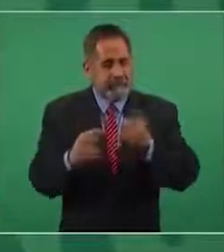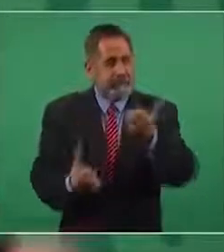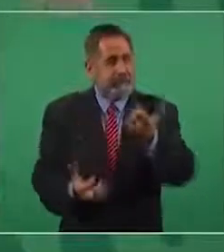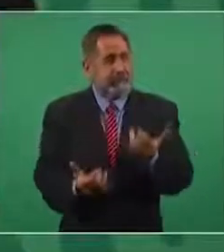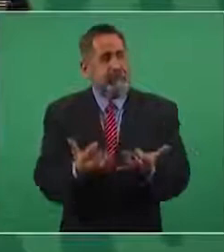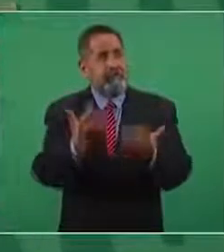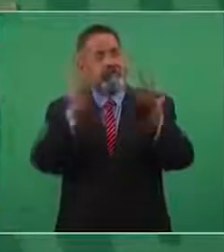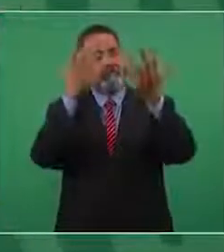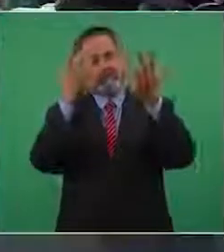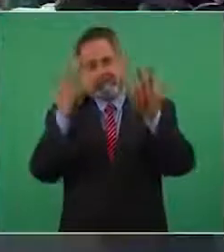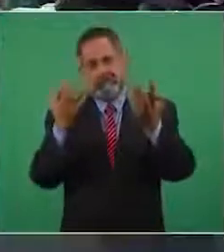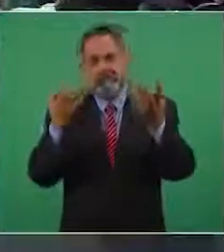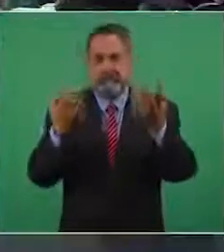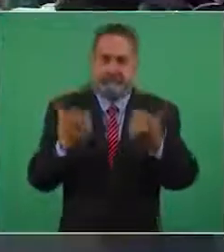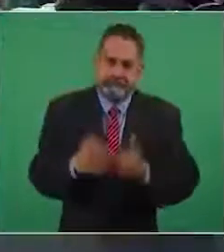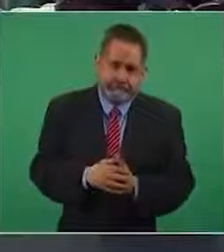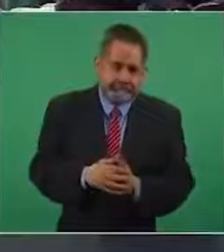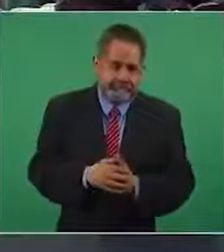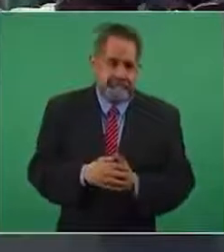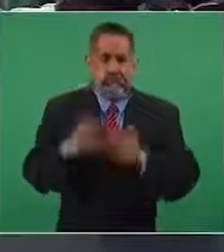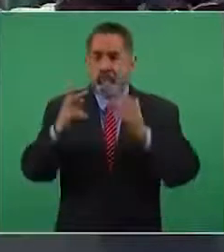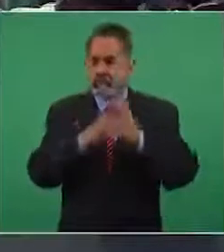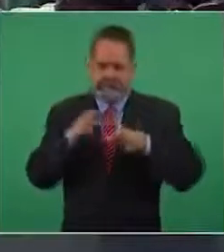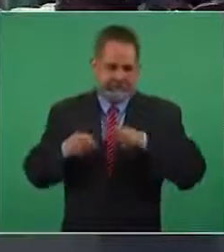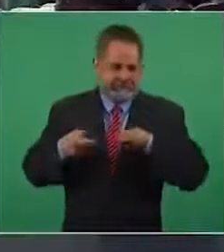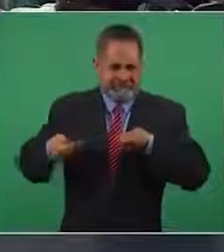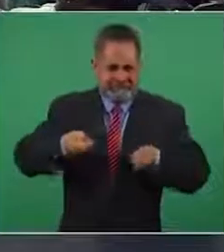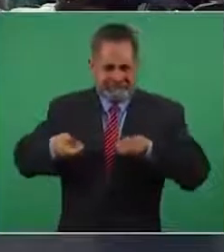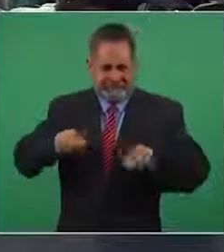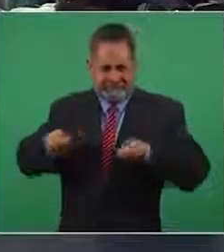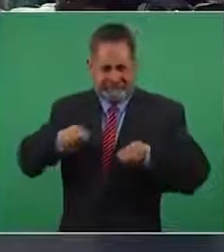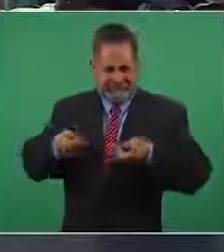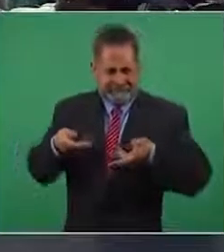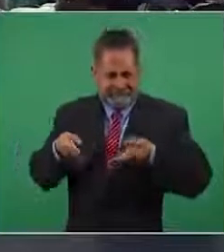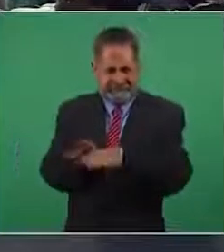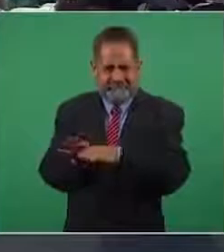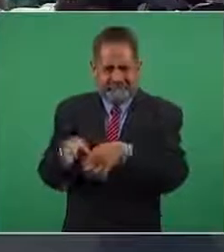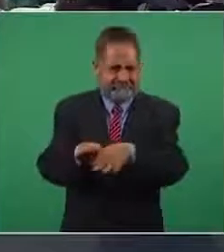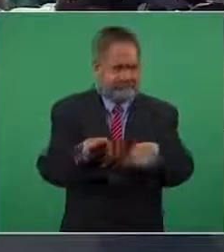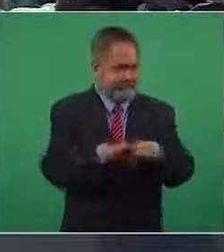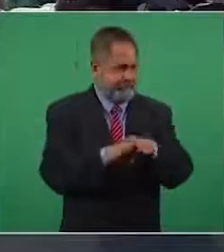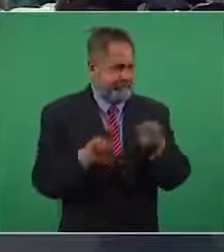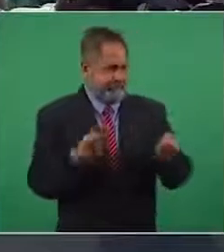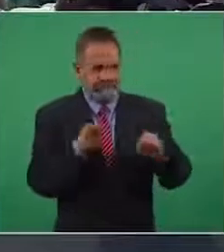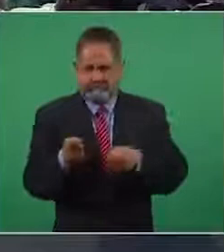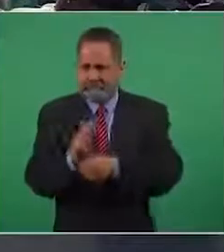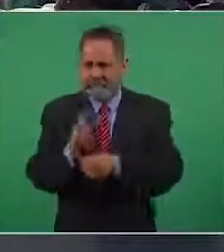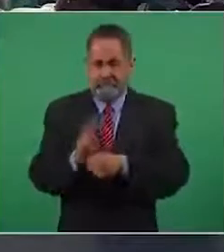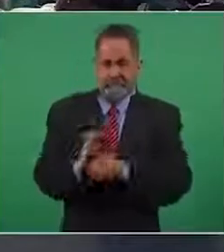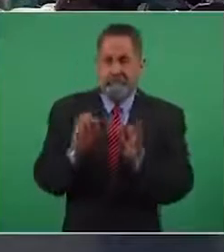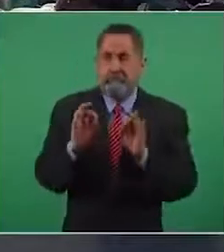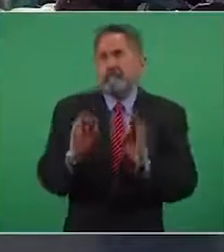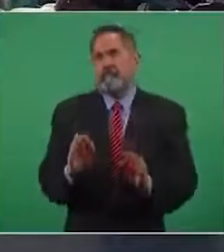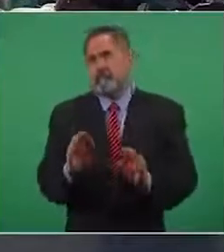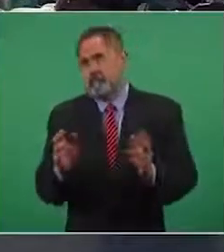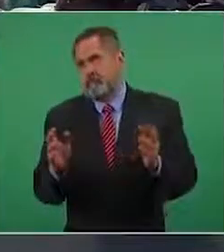los trabajadores de inmediato a cerrar las válvulas y a controlar, y